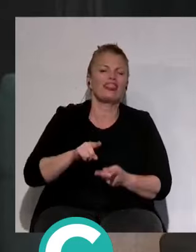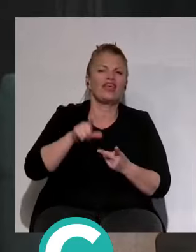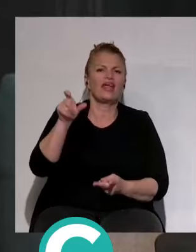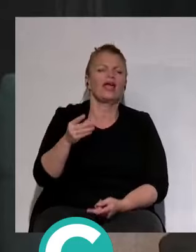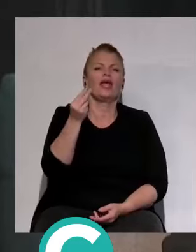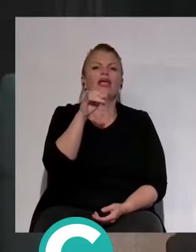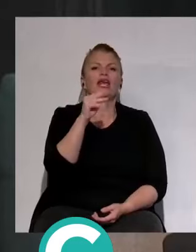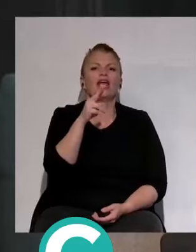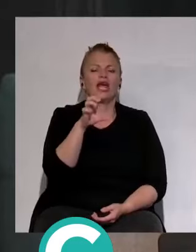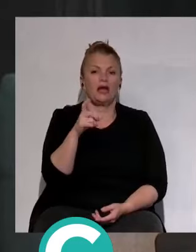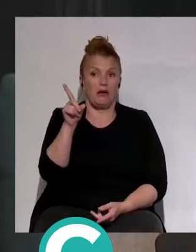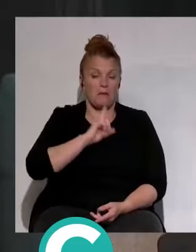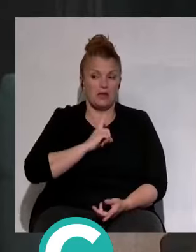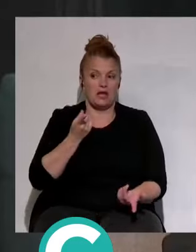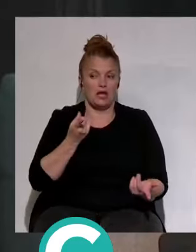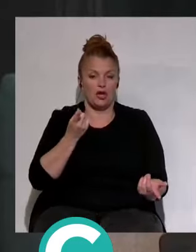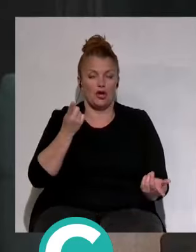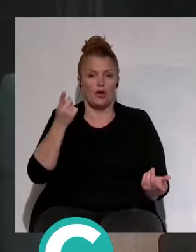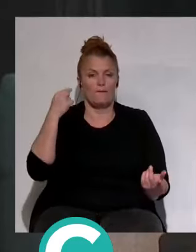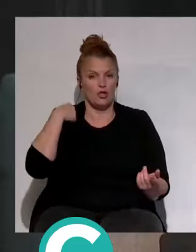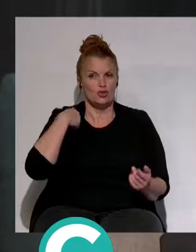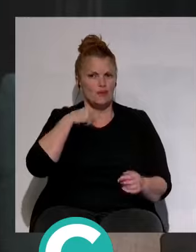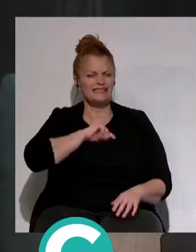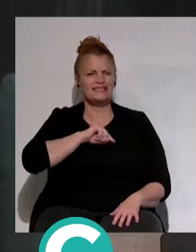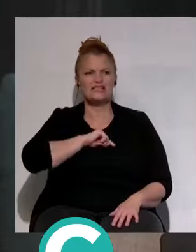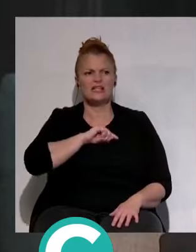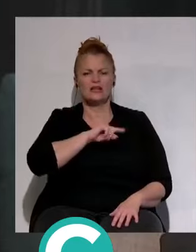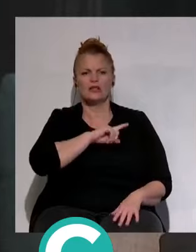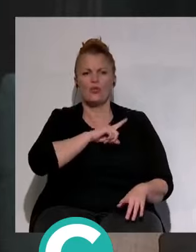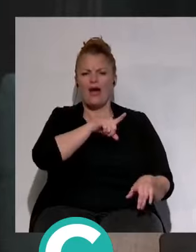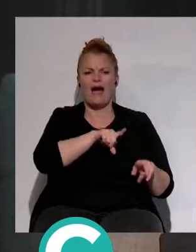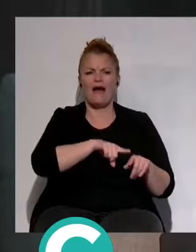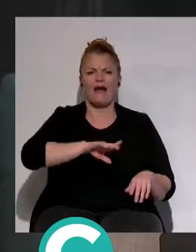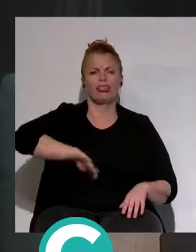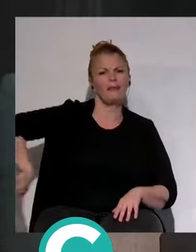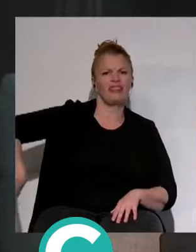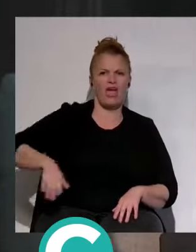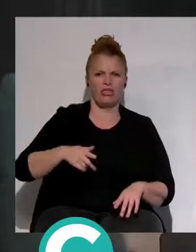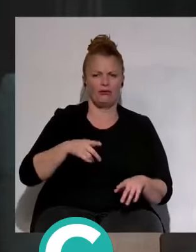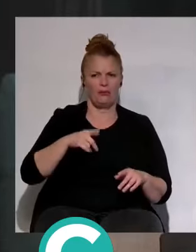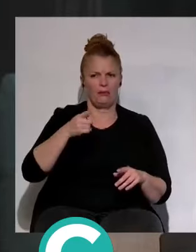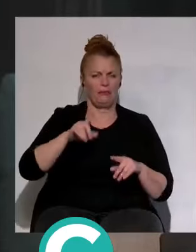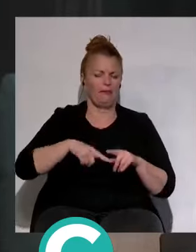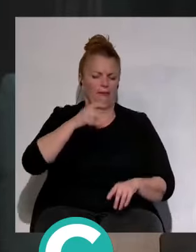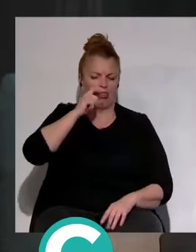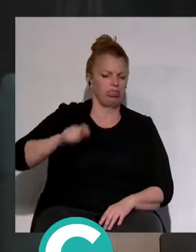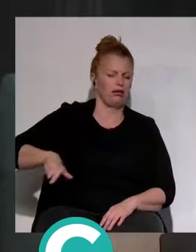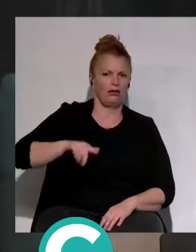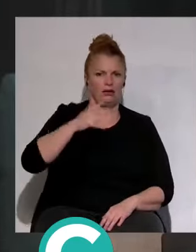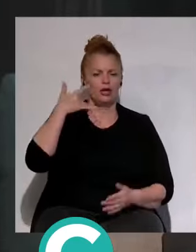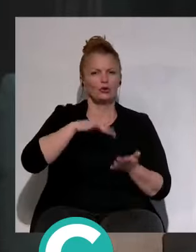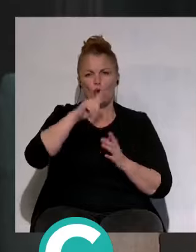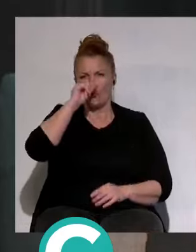me parece que alguien que me desprecia dos veces, porque yo me siento despreciado por él, cuando después del lugo nos dejó tirados,